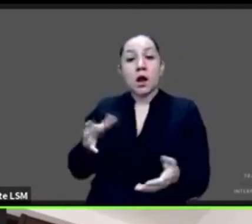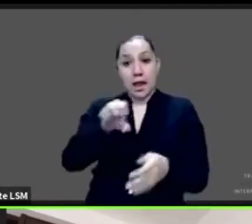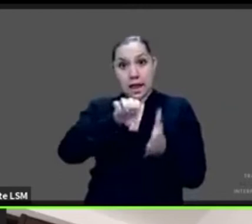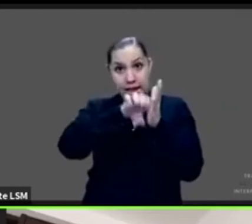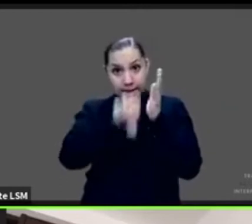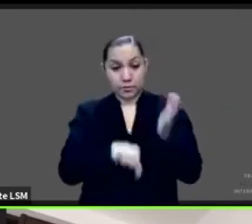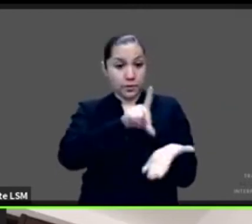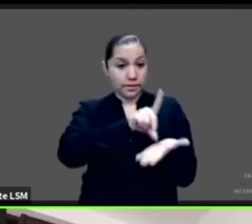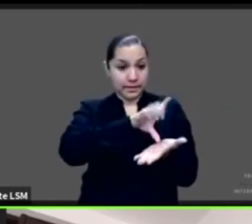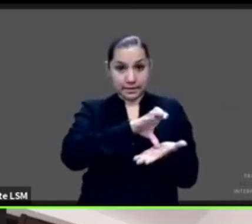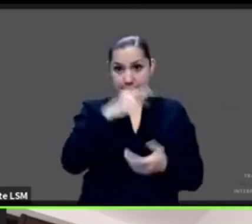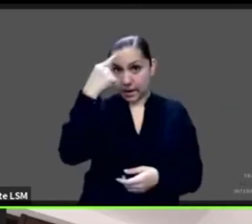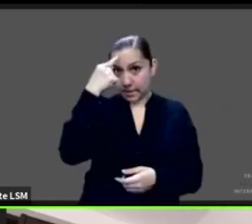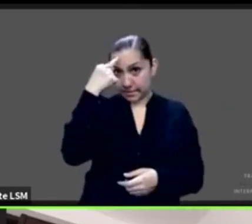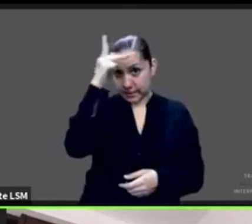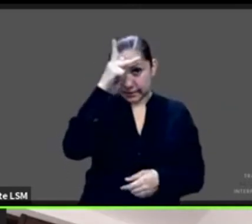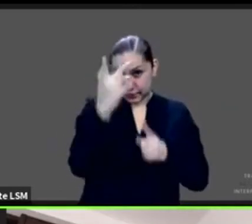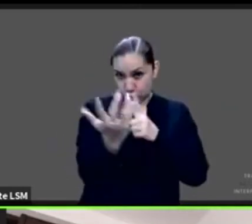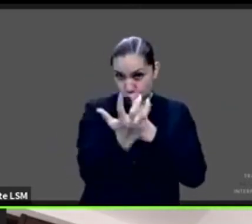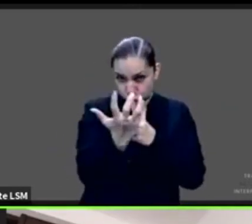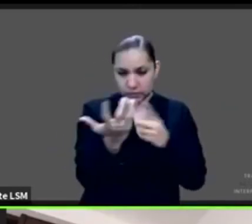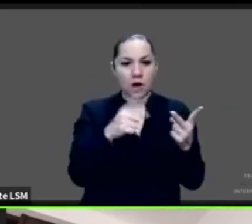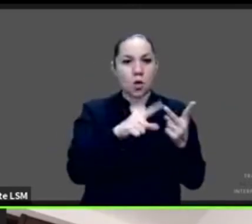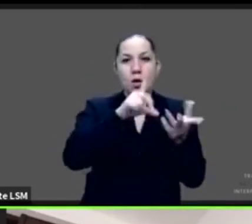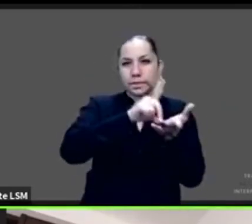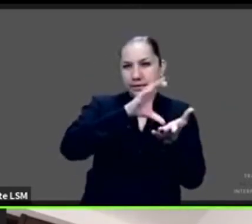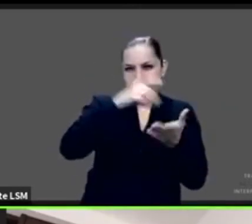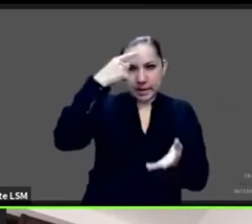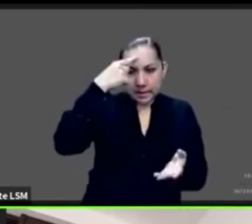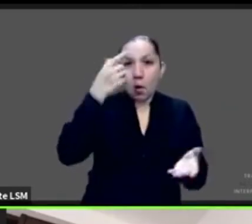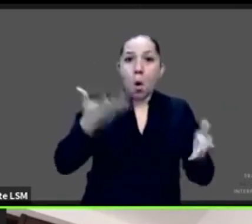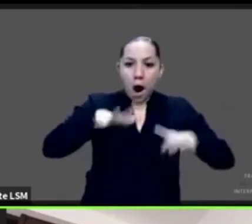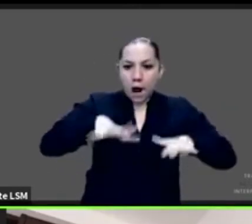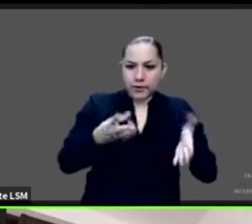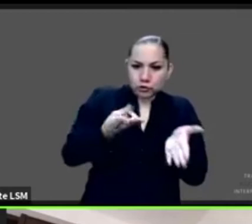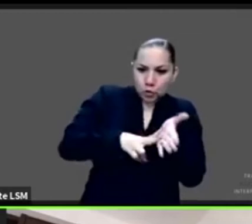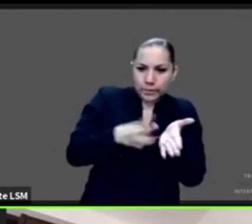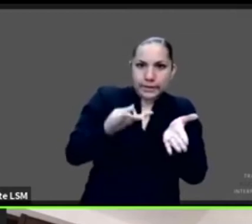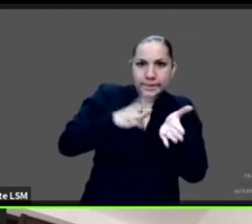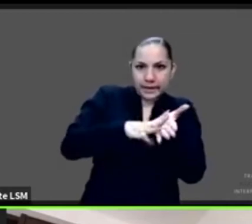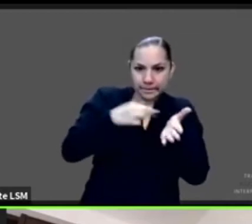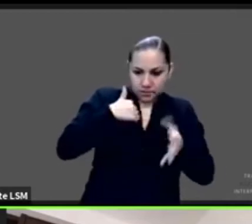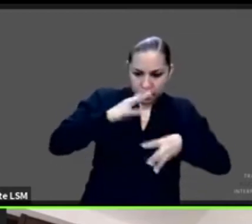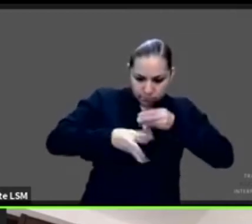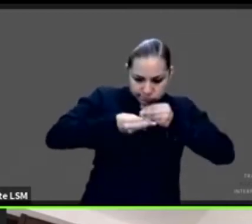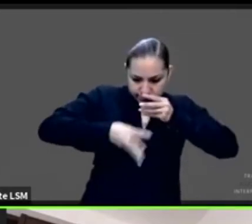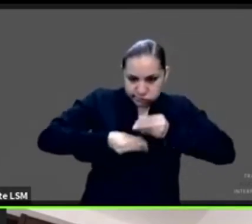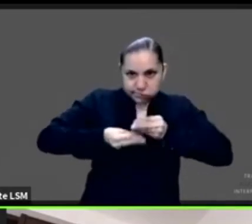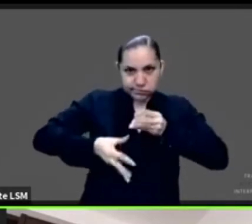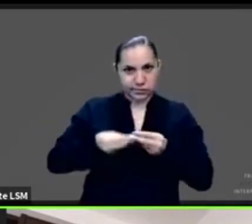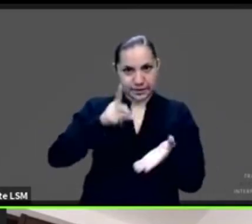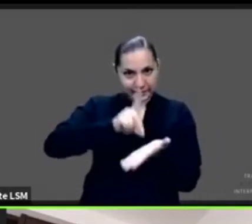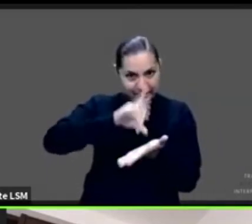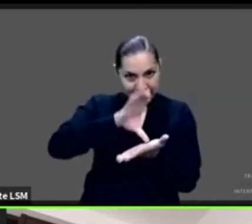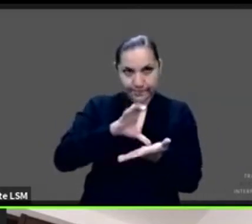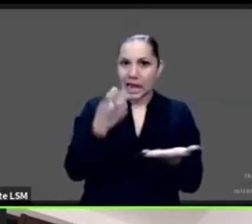intelectuales, las múltiples, en donde además de tener el reto de todo este contexto para poder